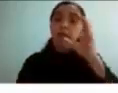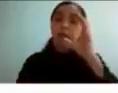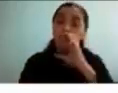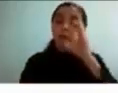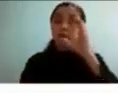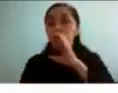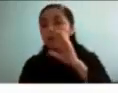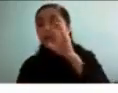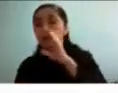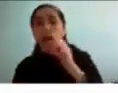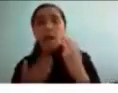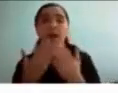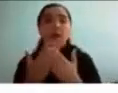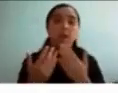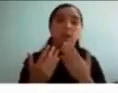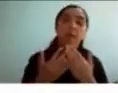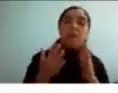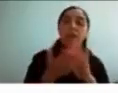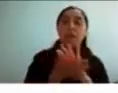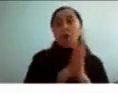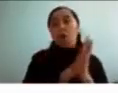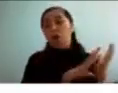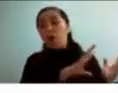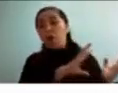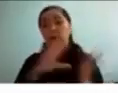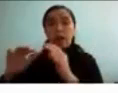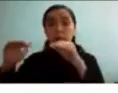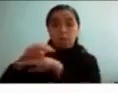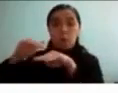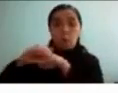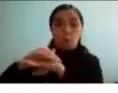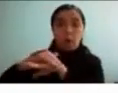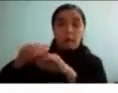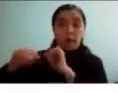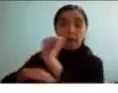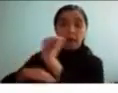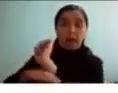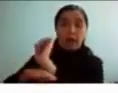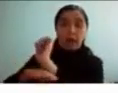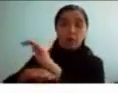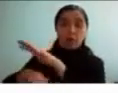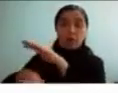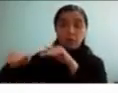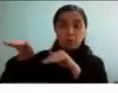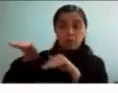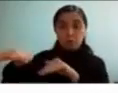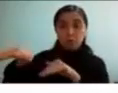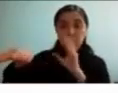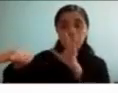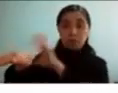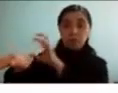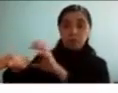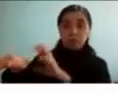donde estaban porque se me habían quedado todas ahí en el portamaleta algunas se me habían quedado incluso en el asiento trasero